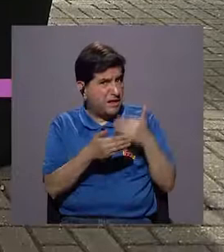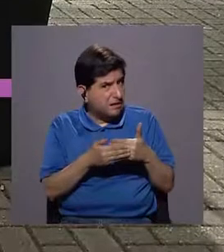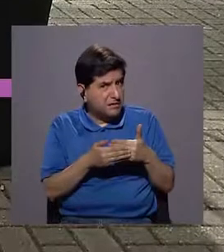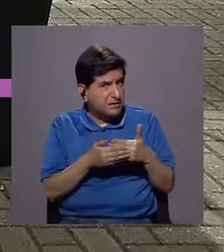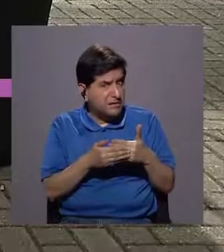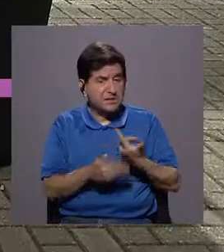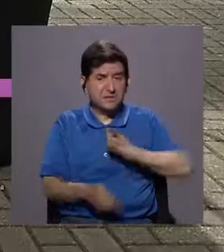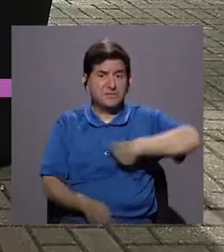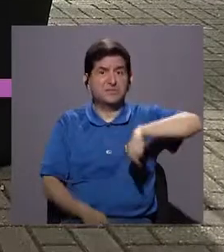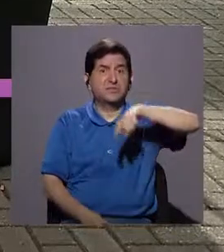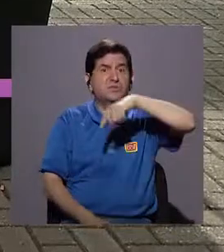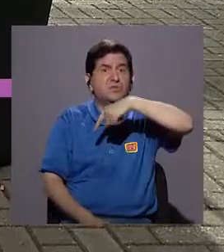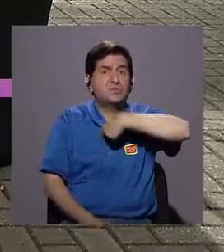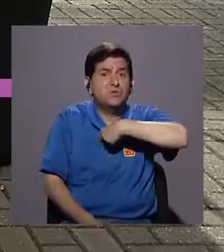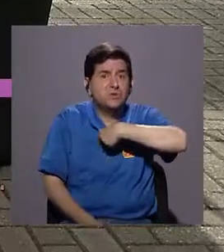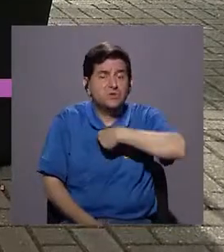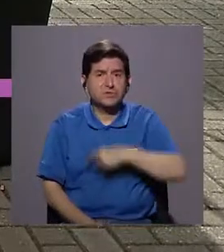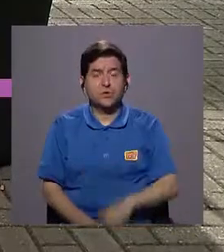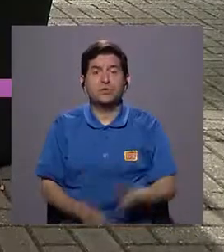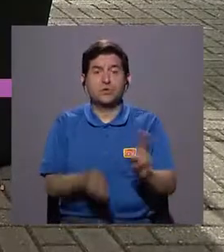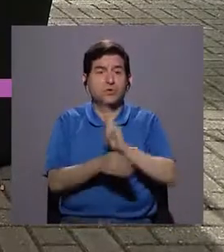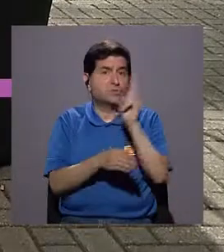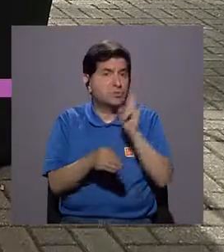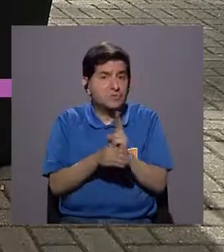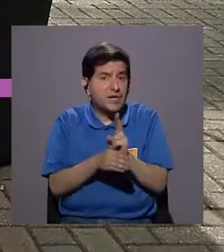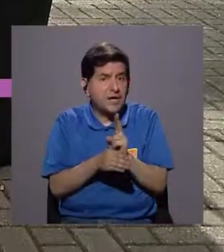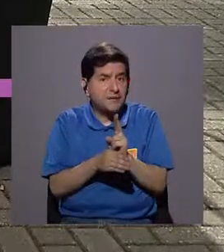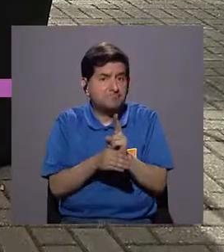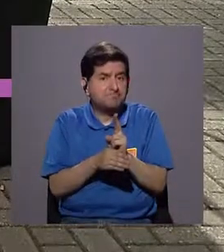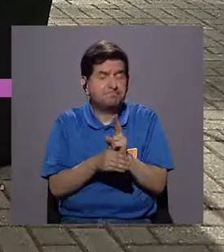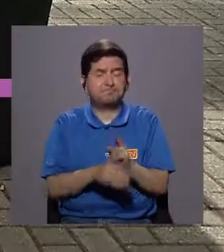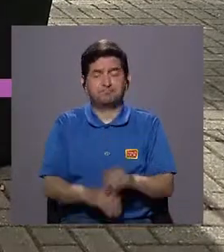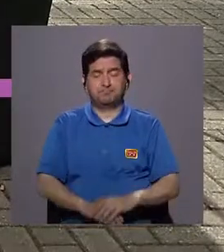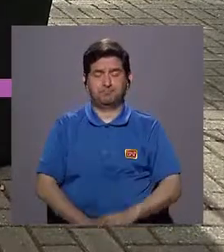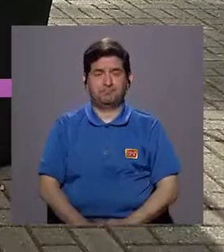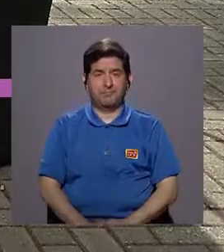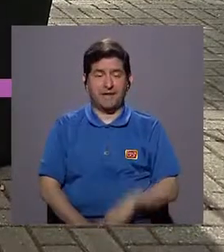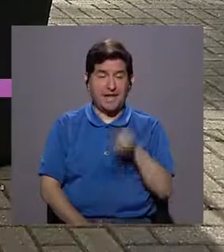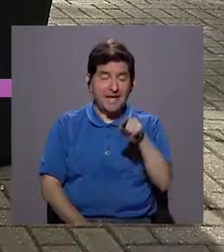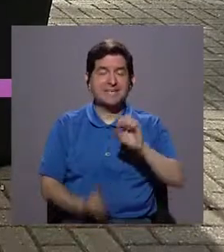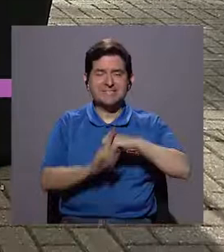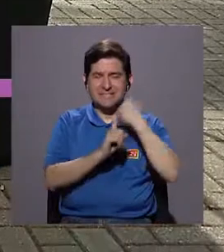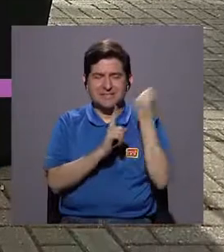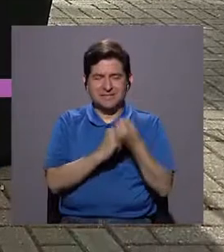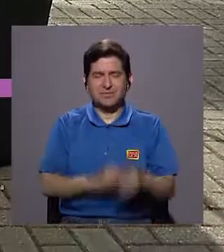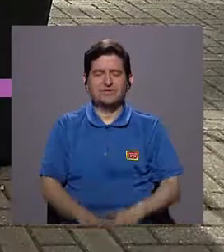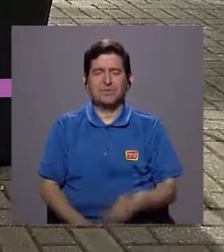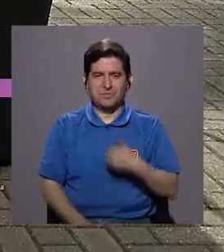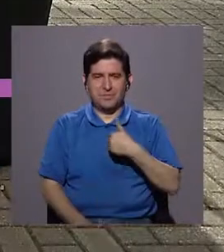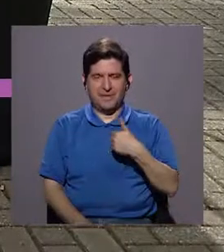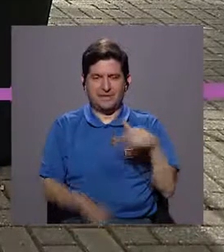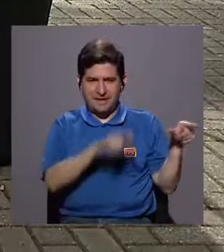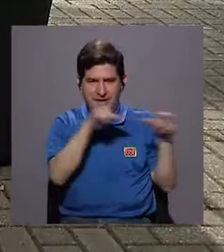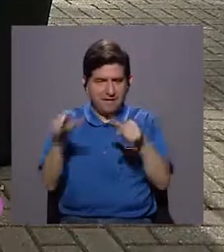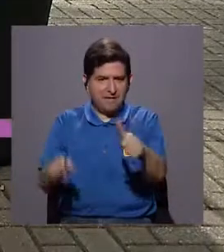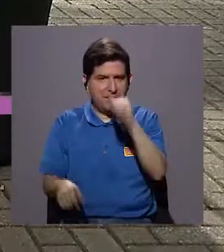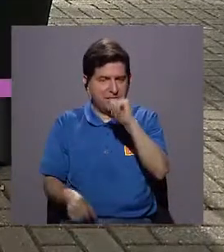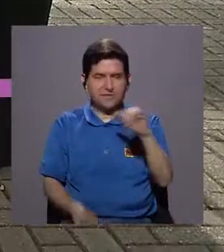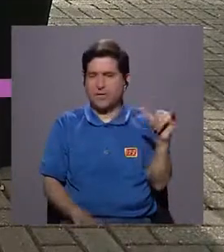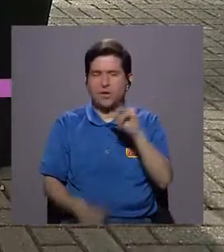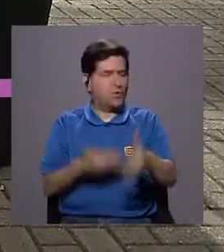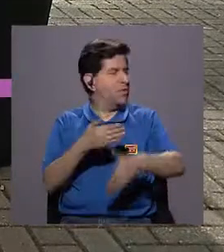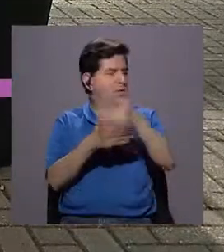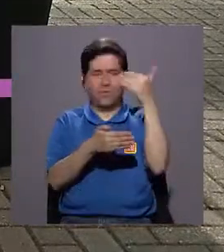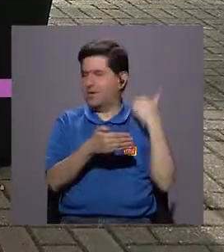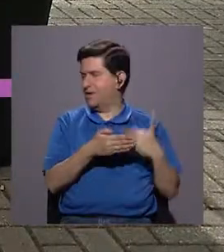para poder nosotros utilizarlo. Entonces, es ahí donde la disponibilidad del recurso no es